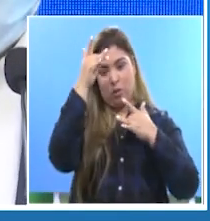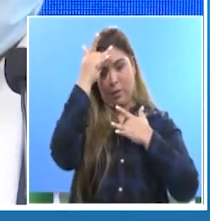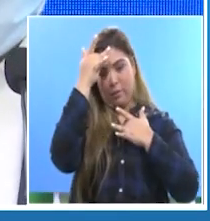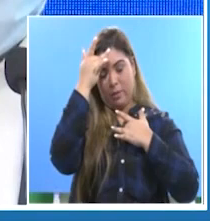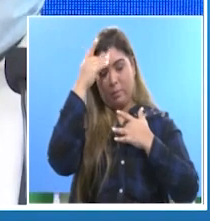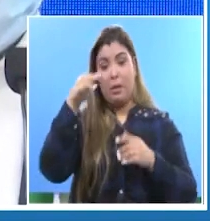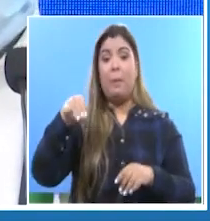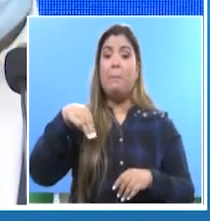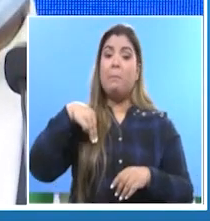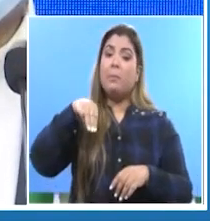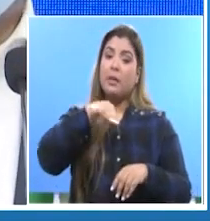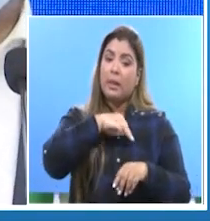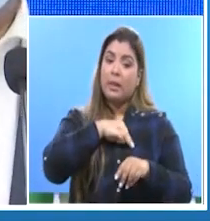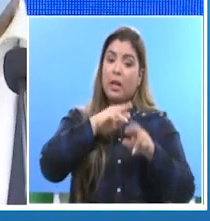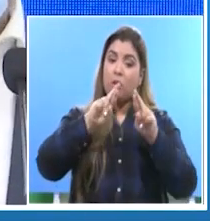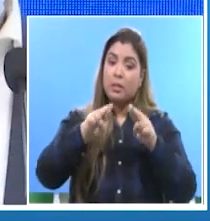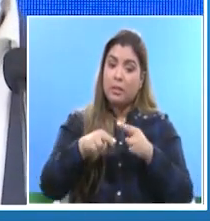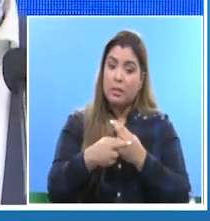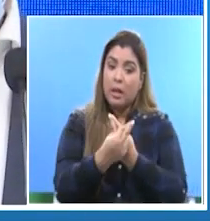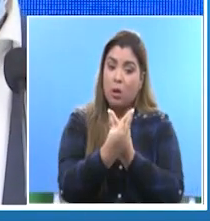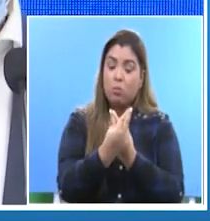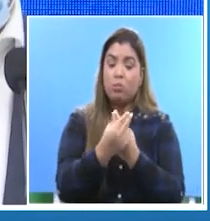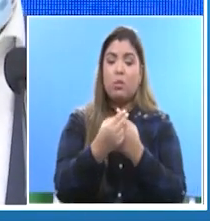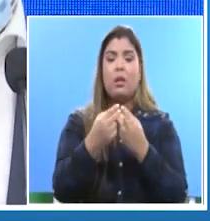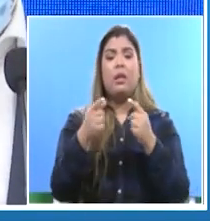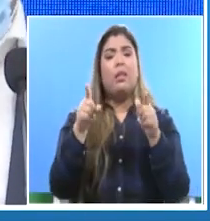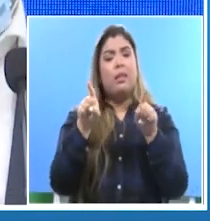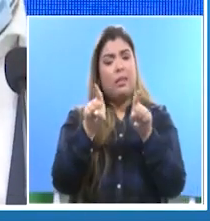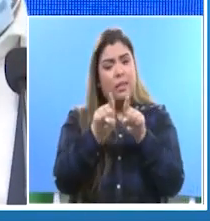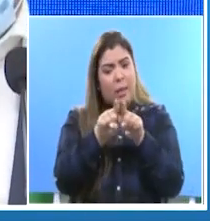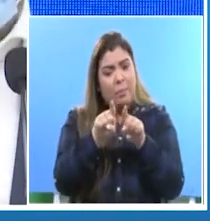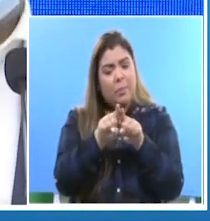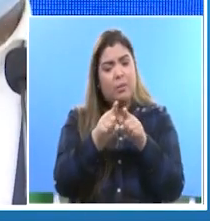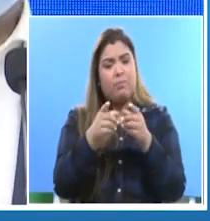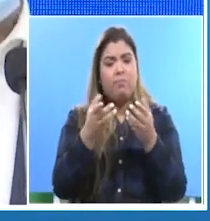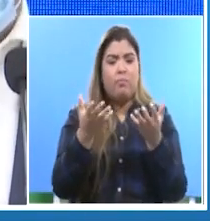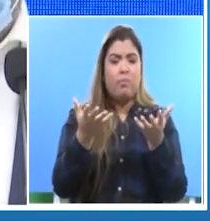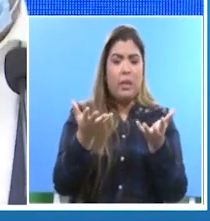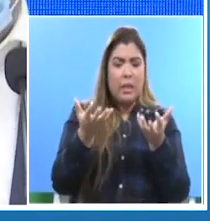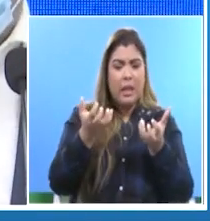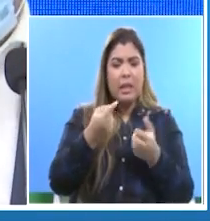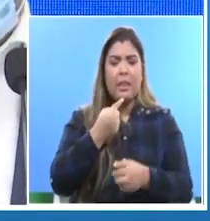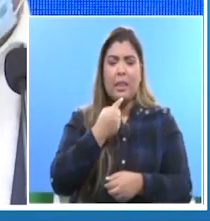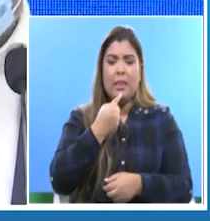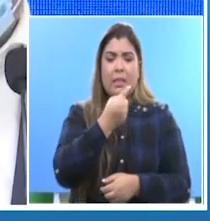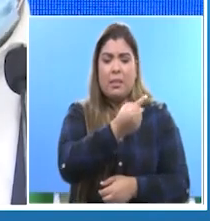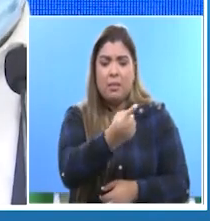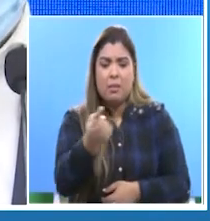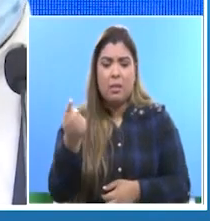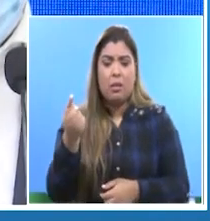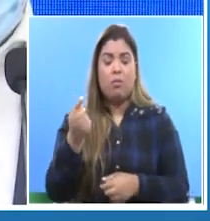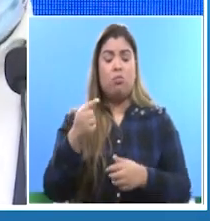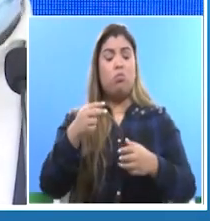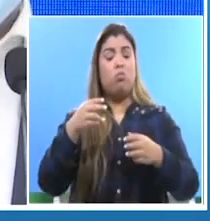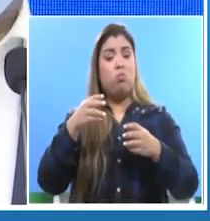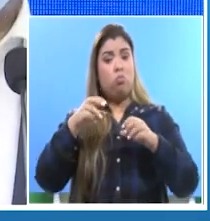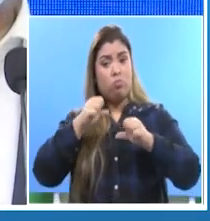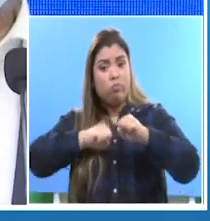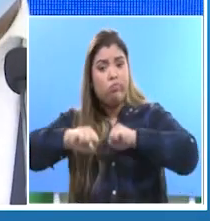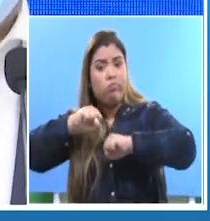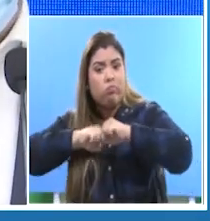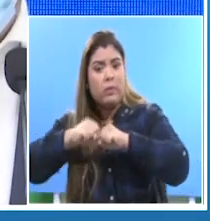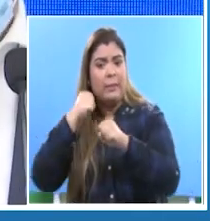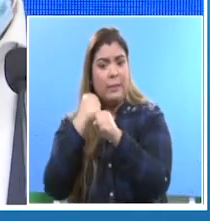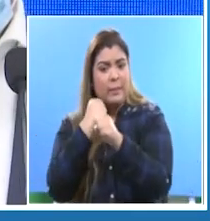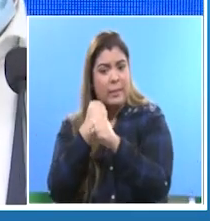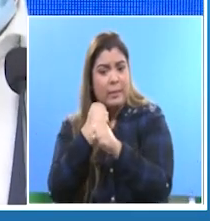Ministerio de Salud quiere también reiterar la importancia de tomar las acciones para evitar el contagio a la